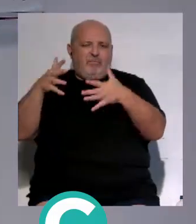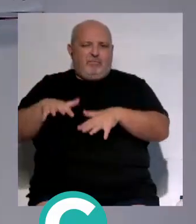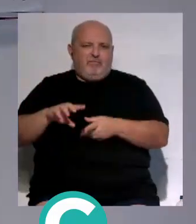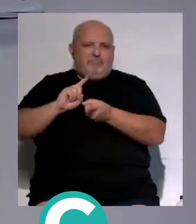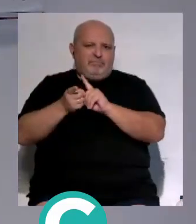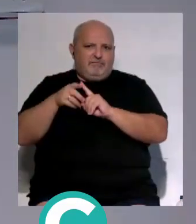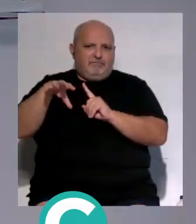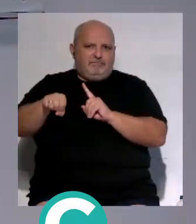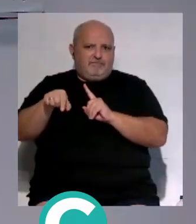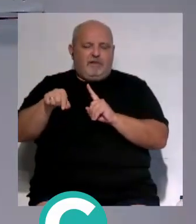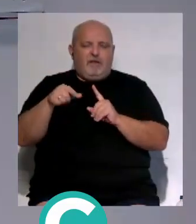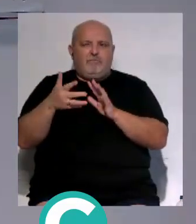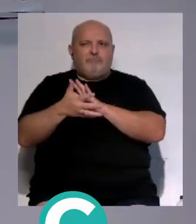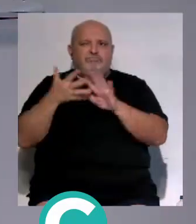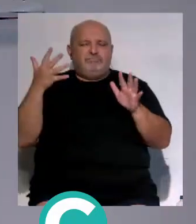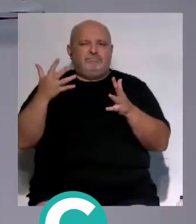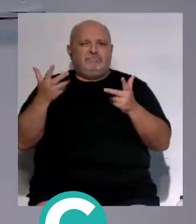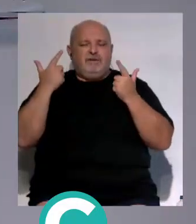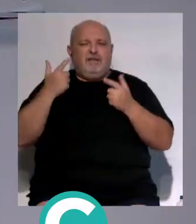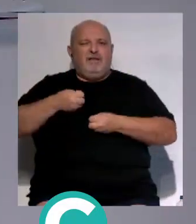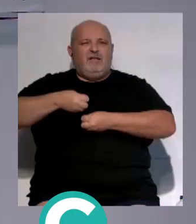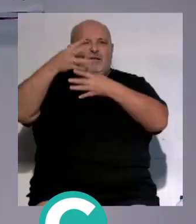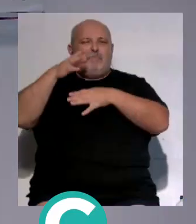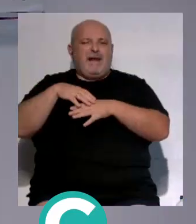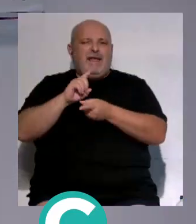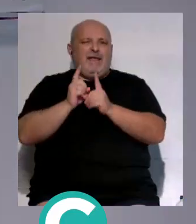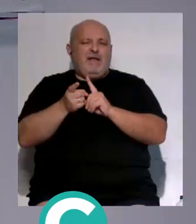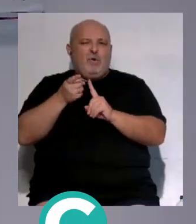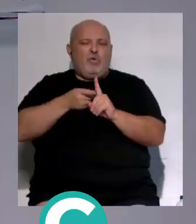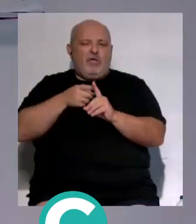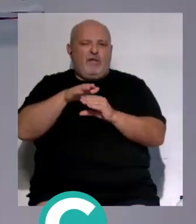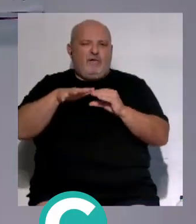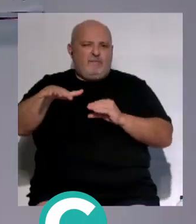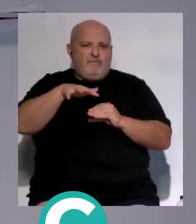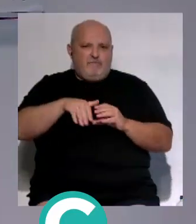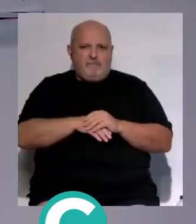La operación permite agilizar los trámites urbanísticos para poner en valor la zona.